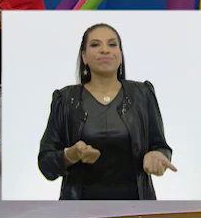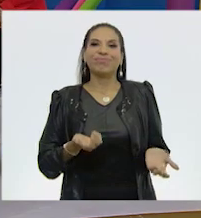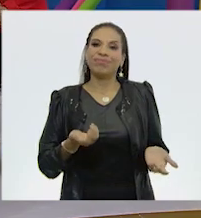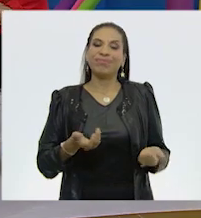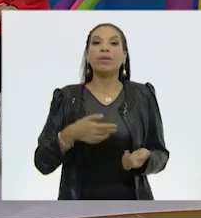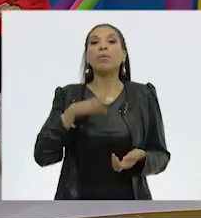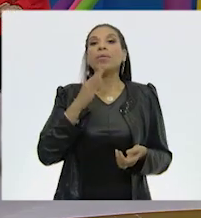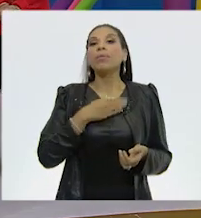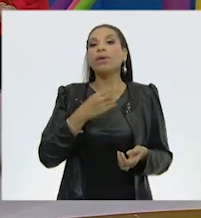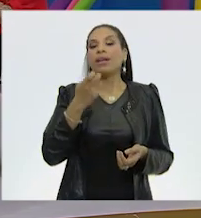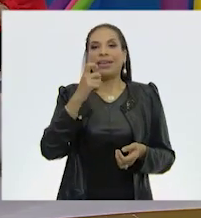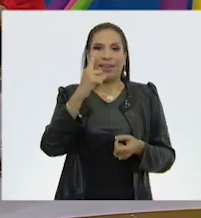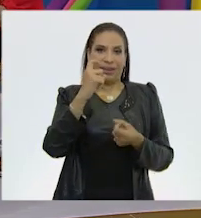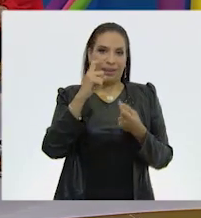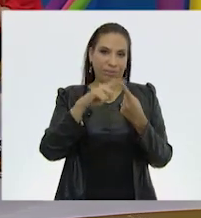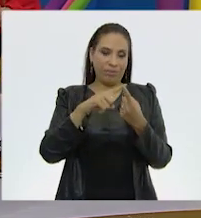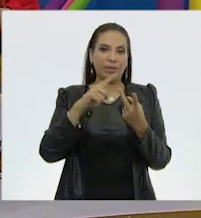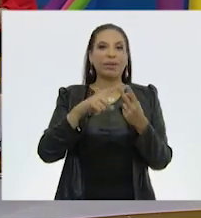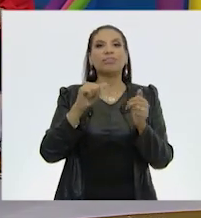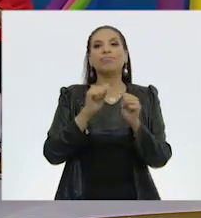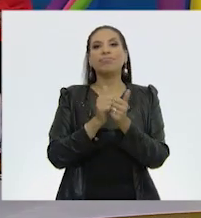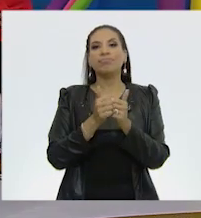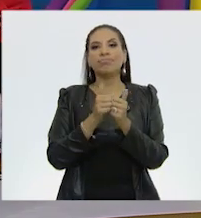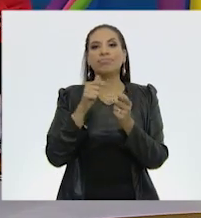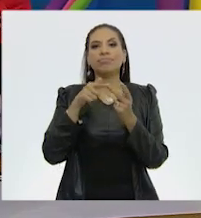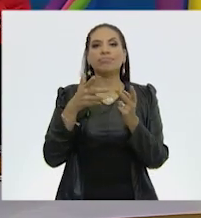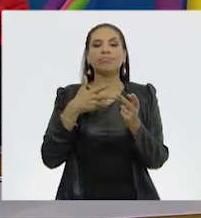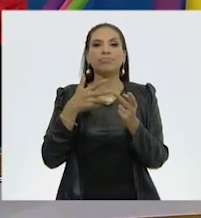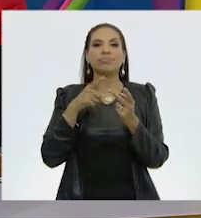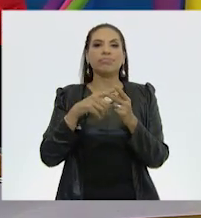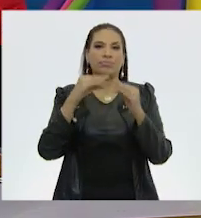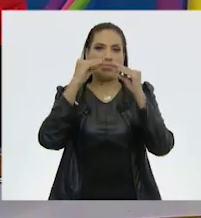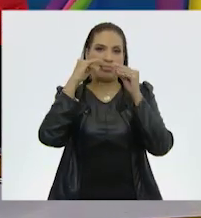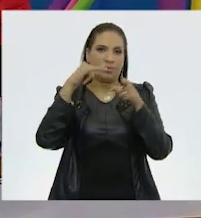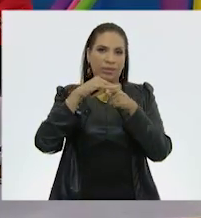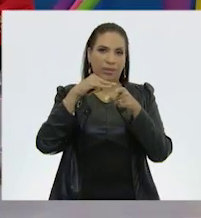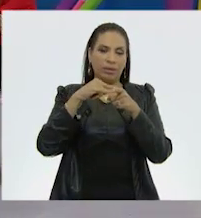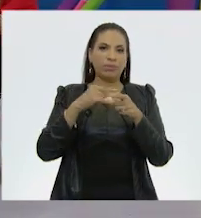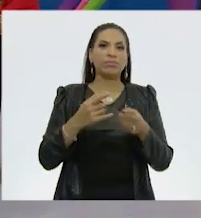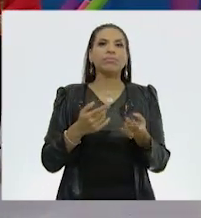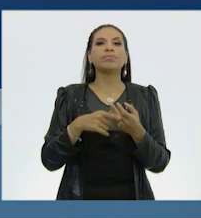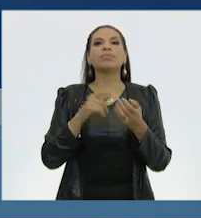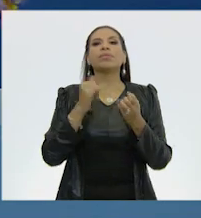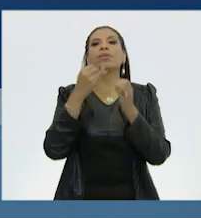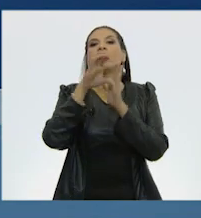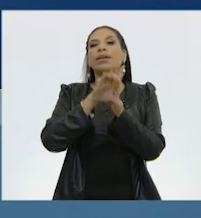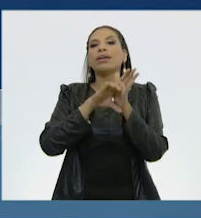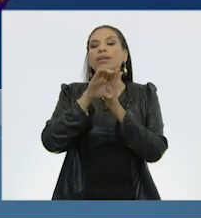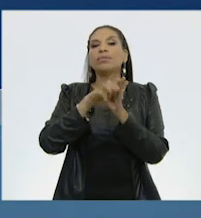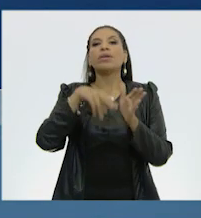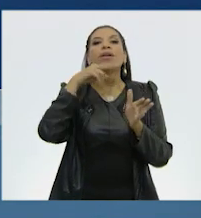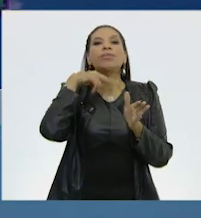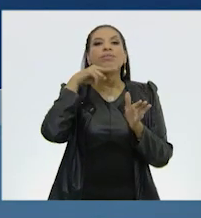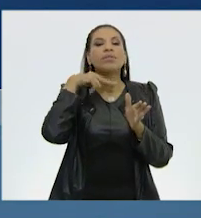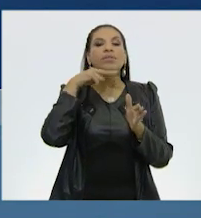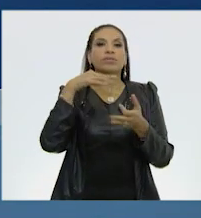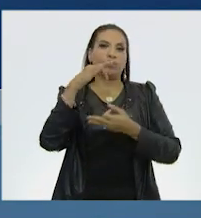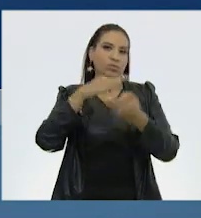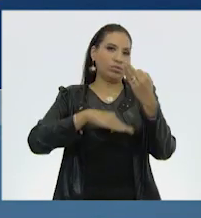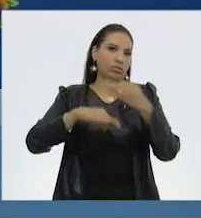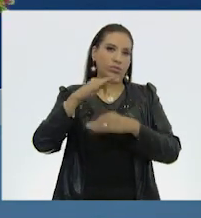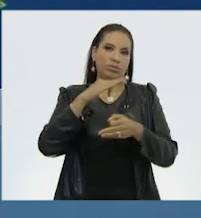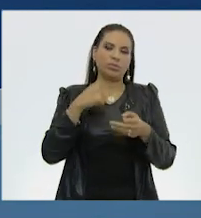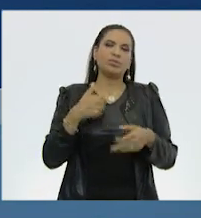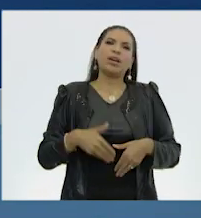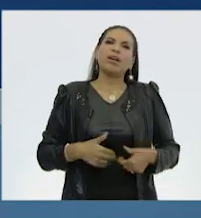Pero bueno, es el agua y el pan que traigo en mi sándwich, también el jamón, el aguacate y ya todo.